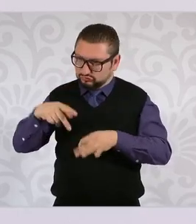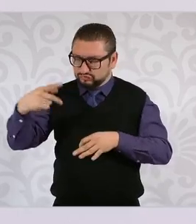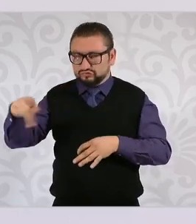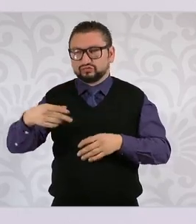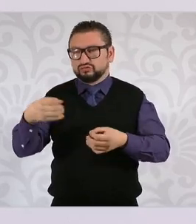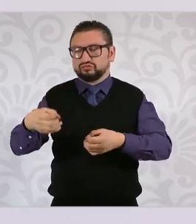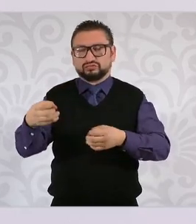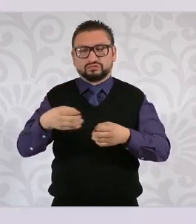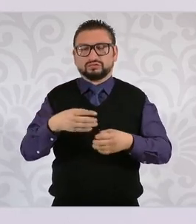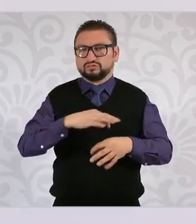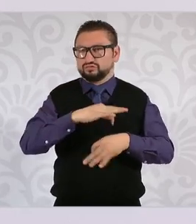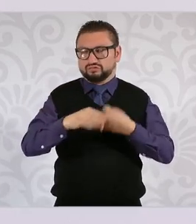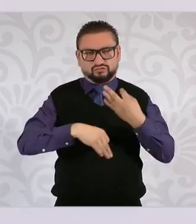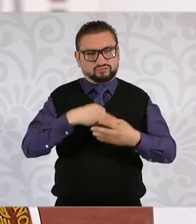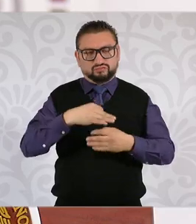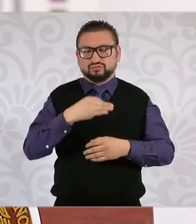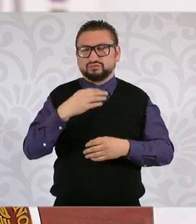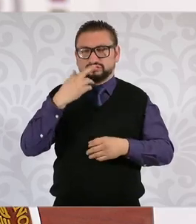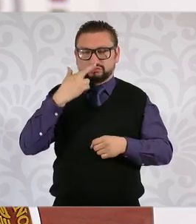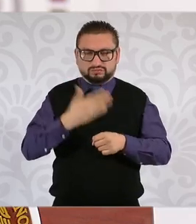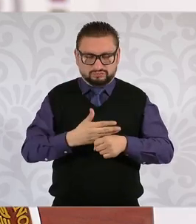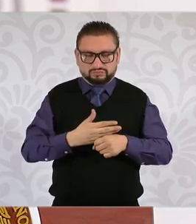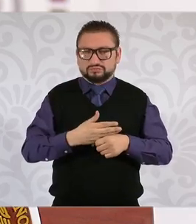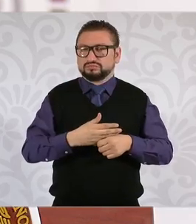y nos corresponde también